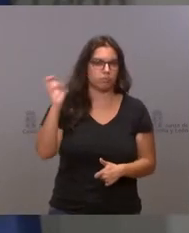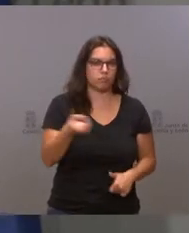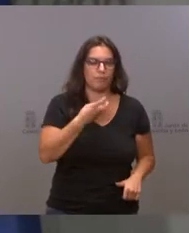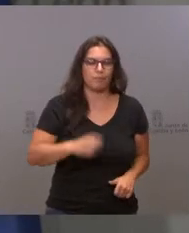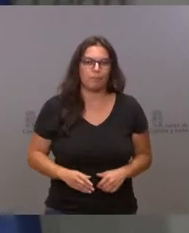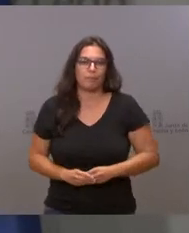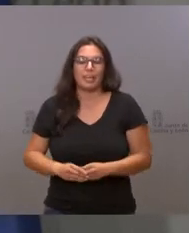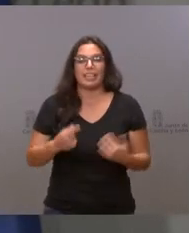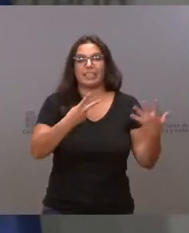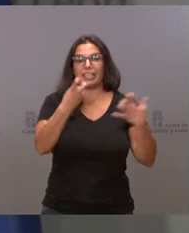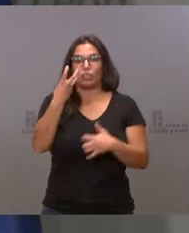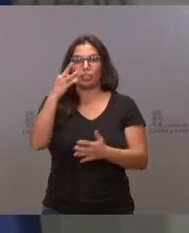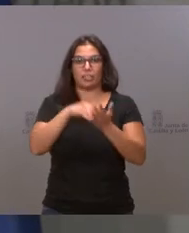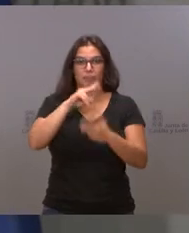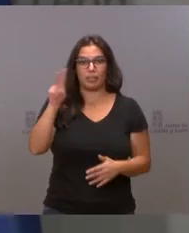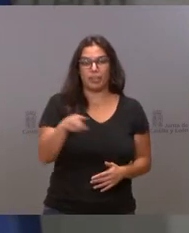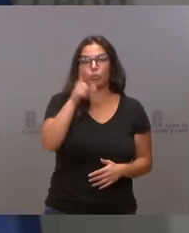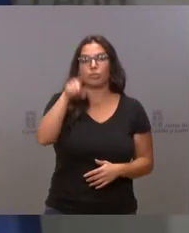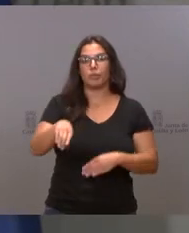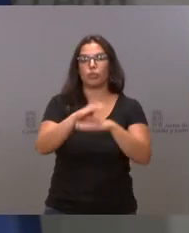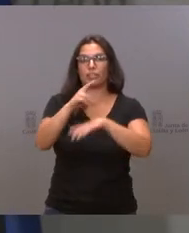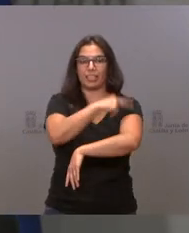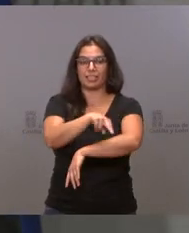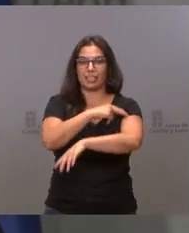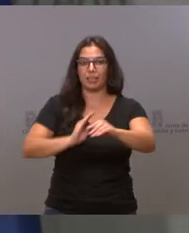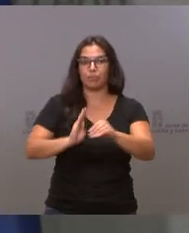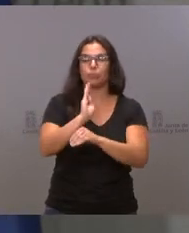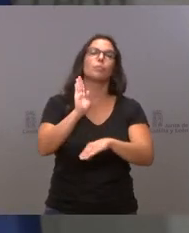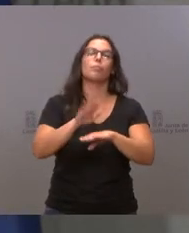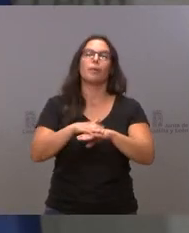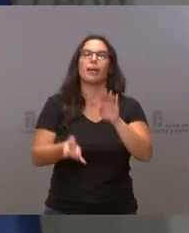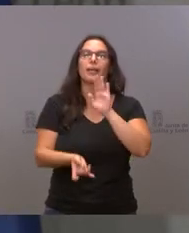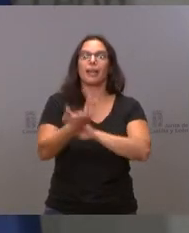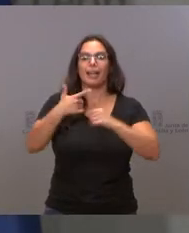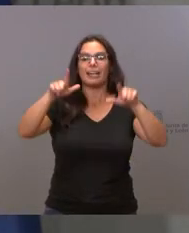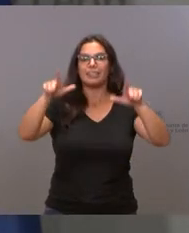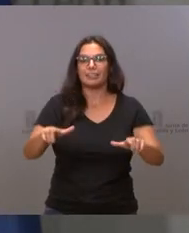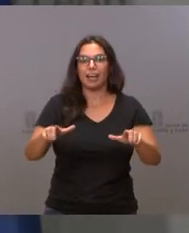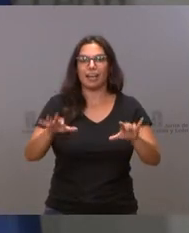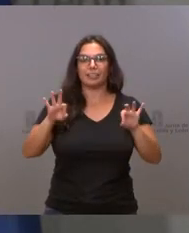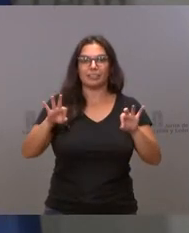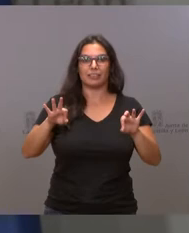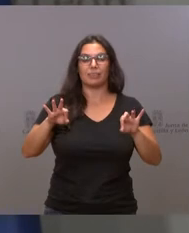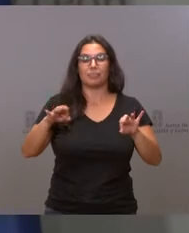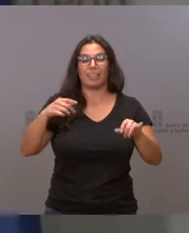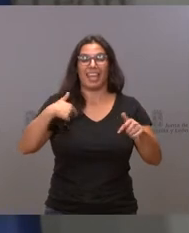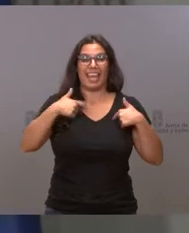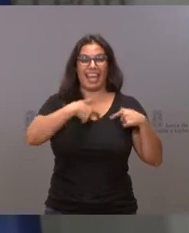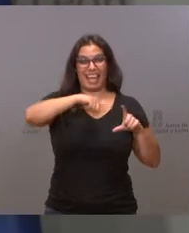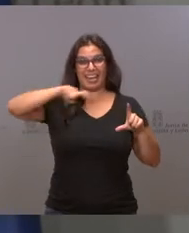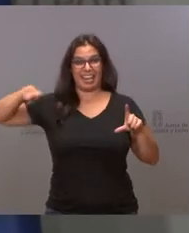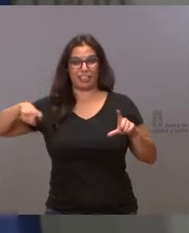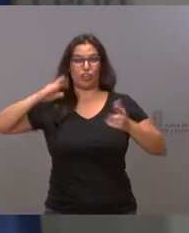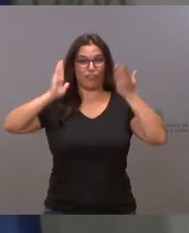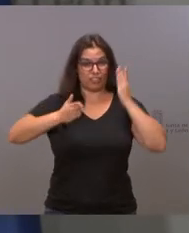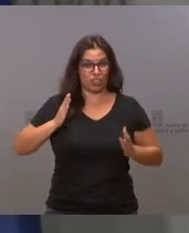730.000 euros destina también la Consejería de Sanidad para la puesta en marcha de una sala de electrofisiología en el nuevo